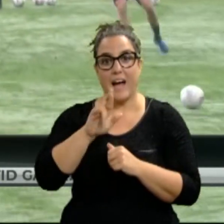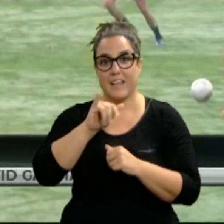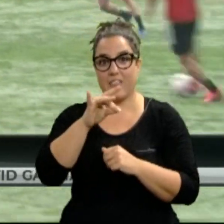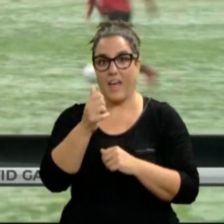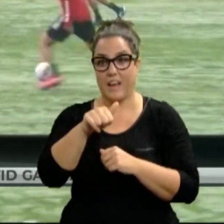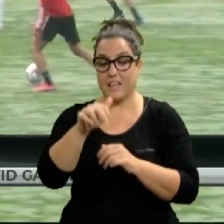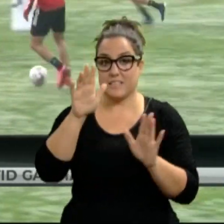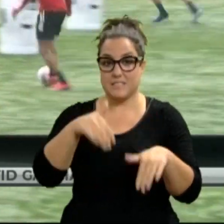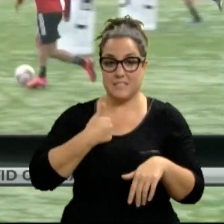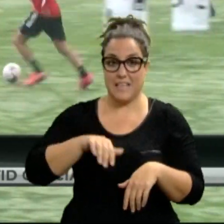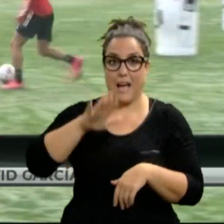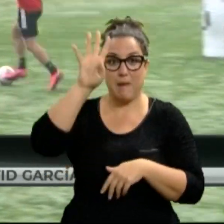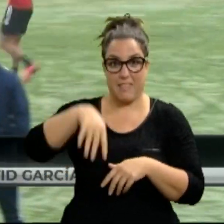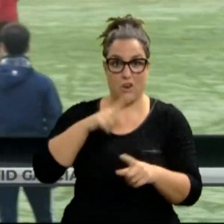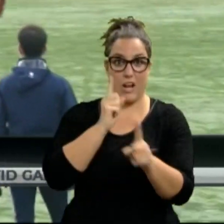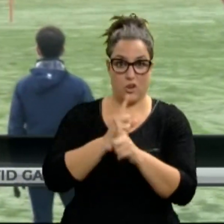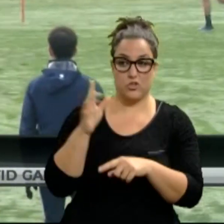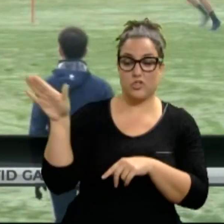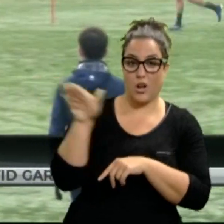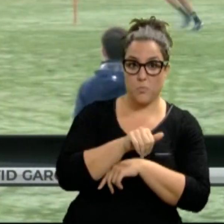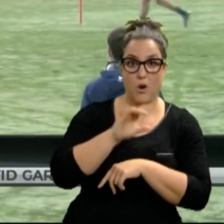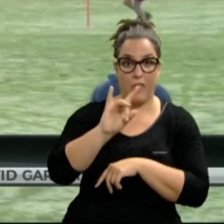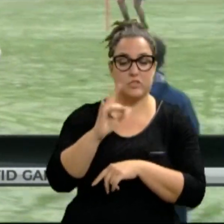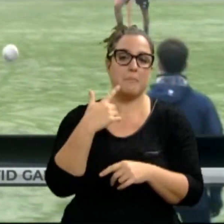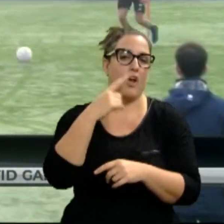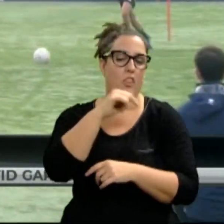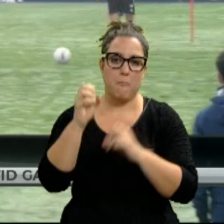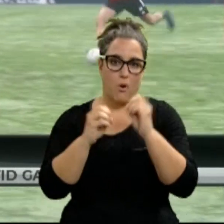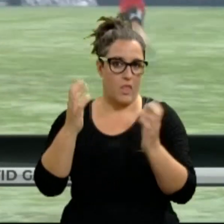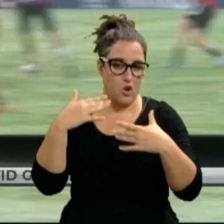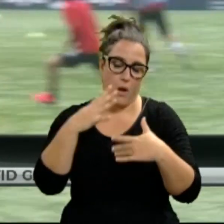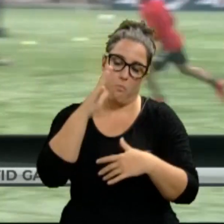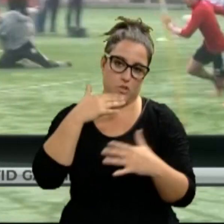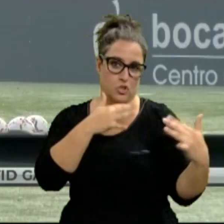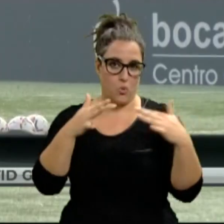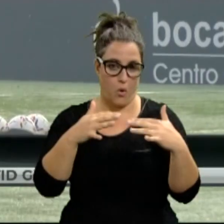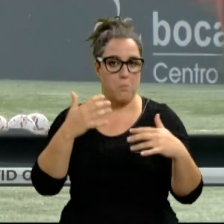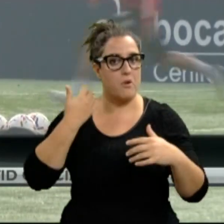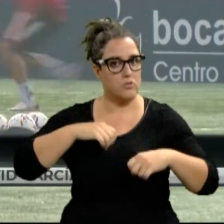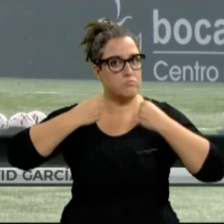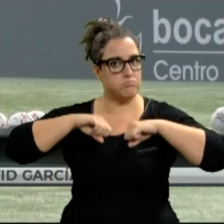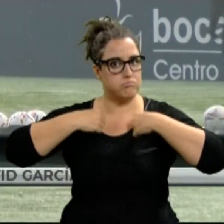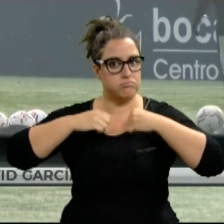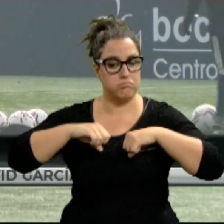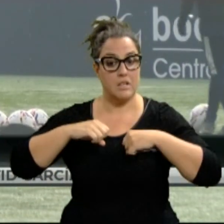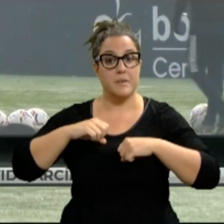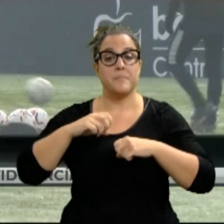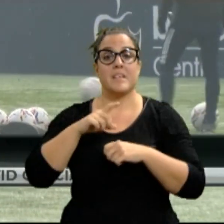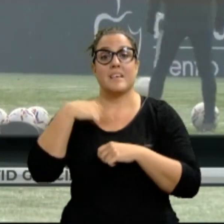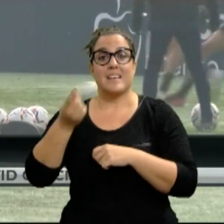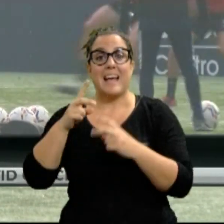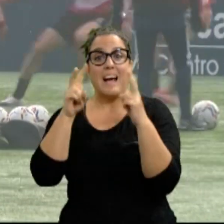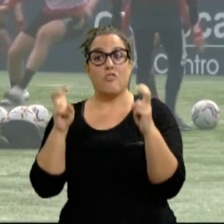fue convocado ante el Barcelona, pero no jugó al no estar al 100%. Y a David García, una vez finalice su confinamiento, tras el